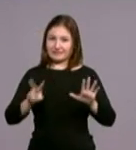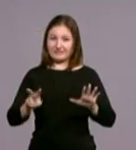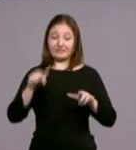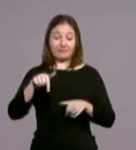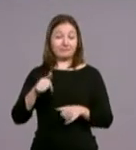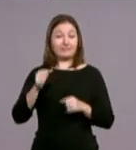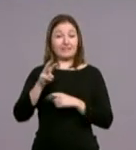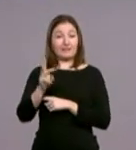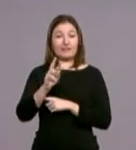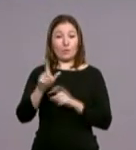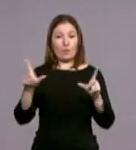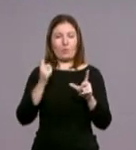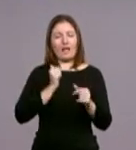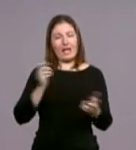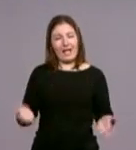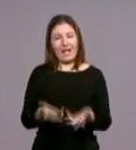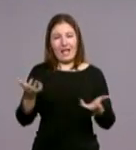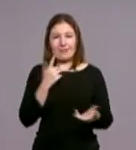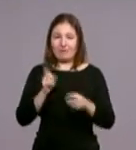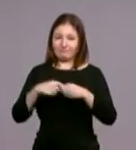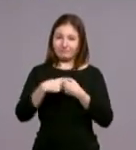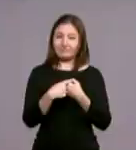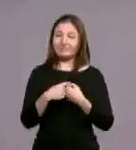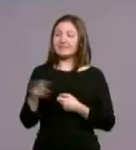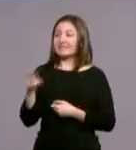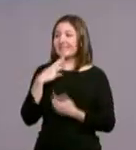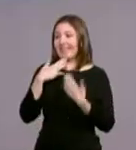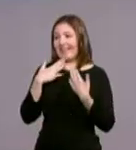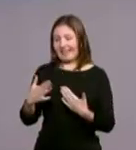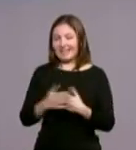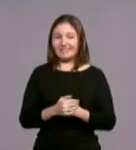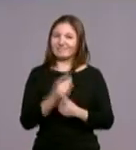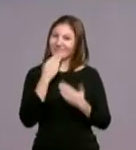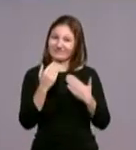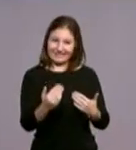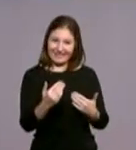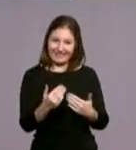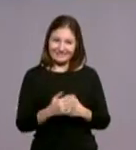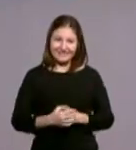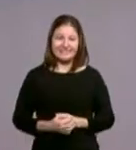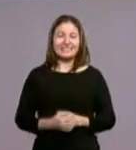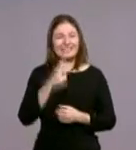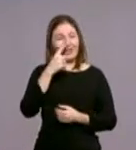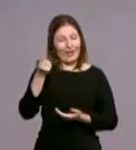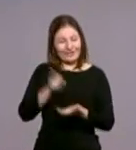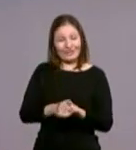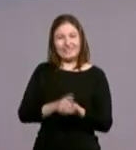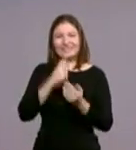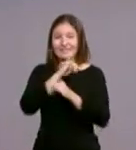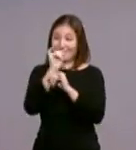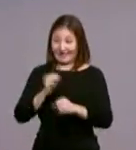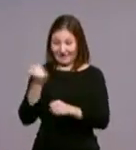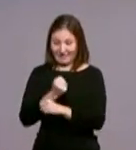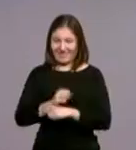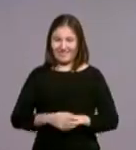les invitamos a todos a participar. Oristila y Fernando, gracias. Muchísimas gracias. Un año más. Feliz Navidad. Gracias.